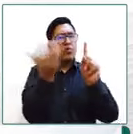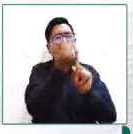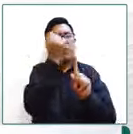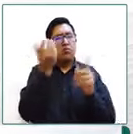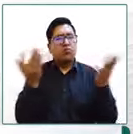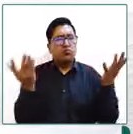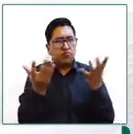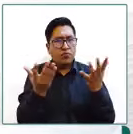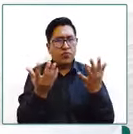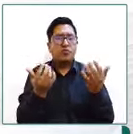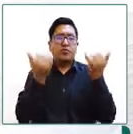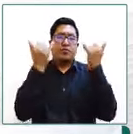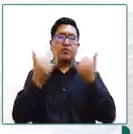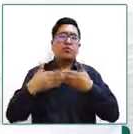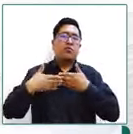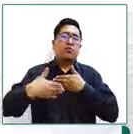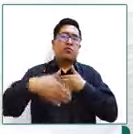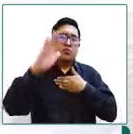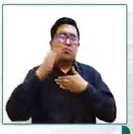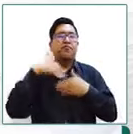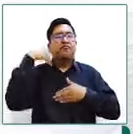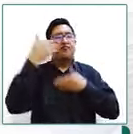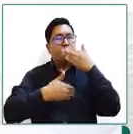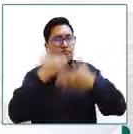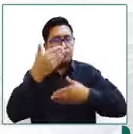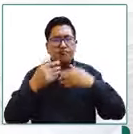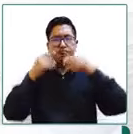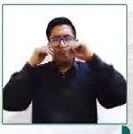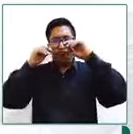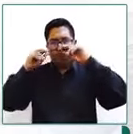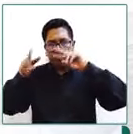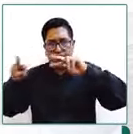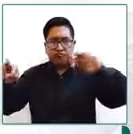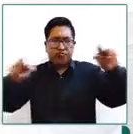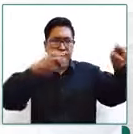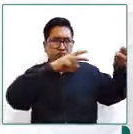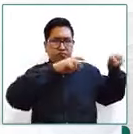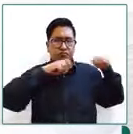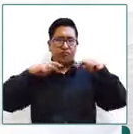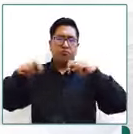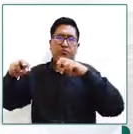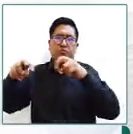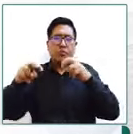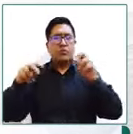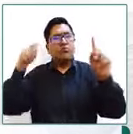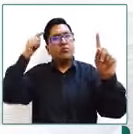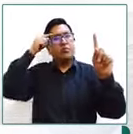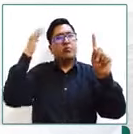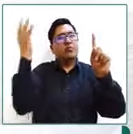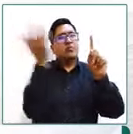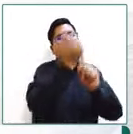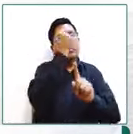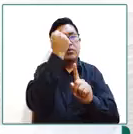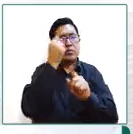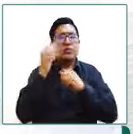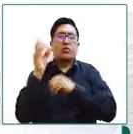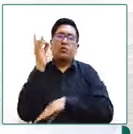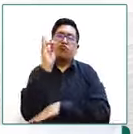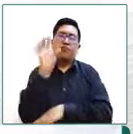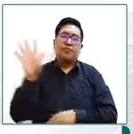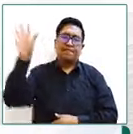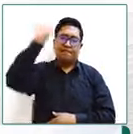un proceso de investigación cuyo alcance es de naturaleza nacional